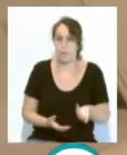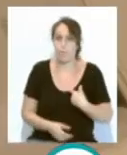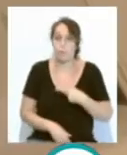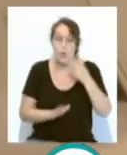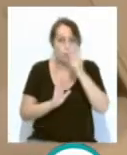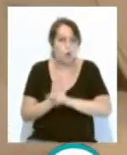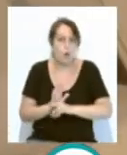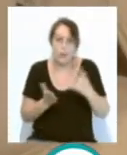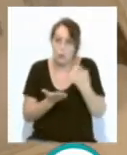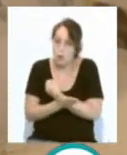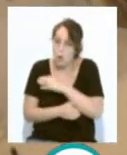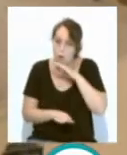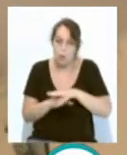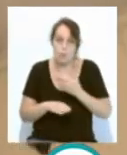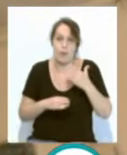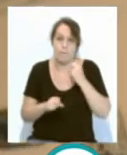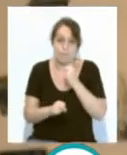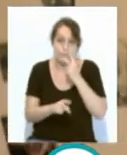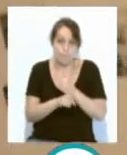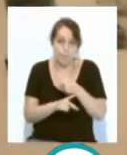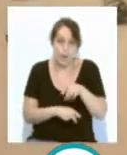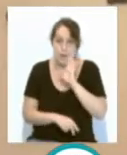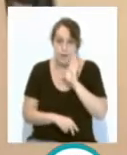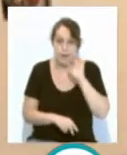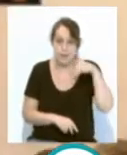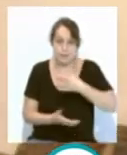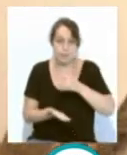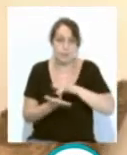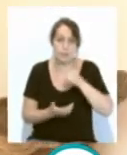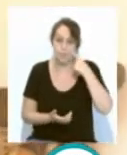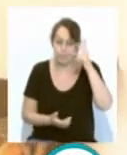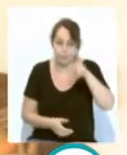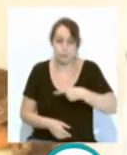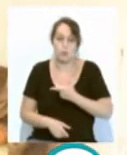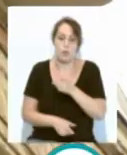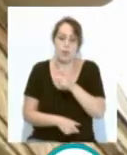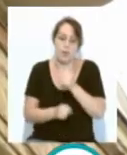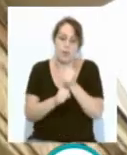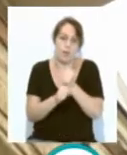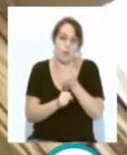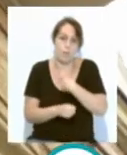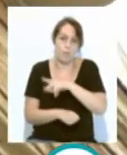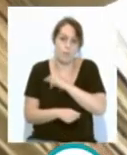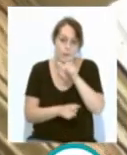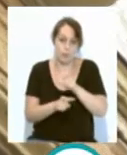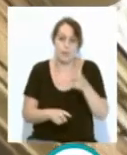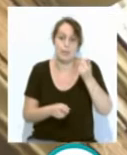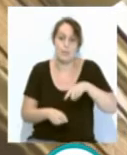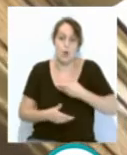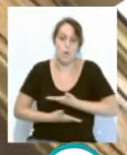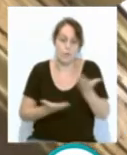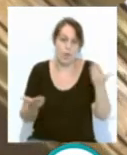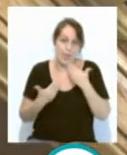las normas que se requieren el VAR, la Casa Puerta reconocerá en esta cita la labor de los premiados y agradecerá su confianza en la